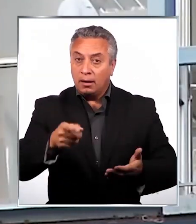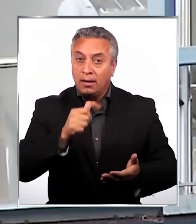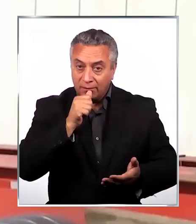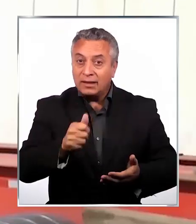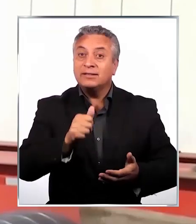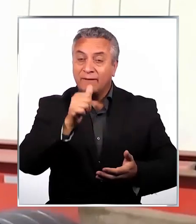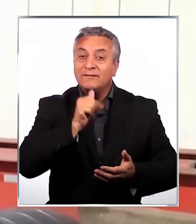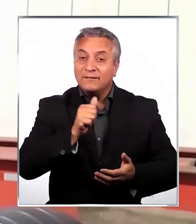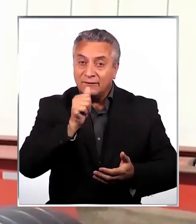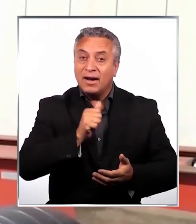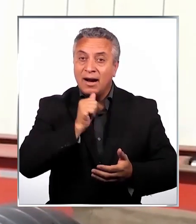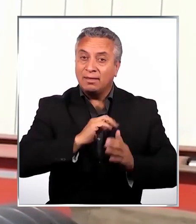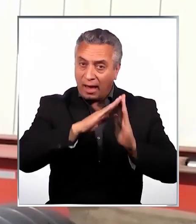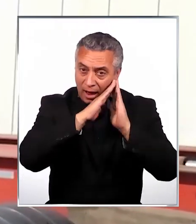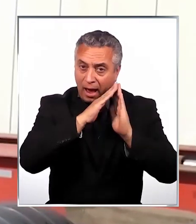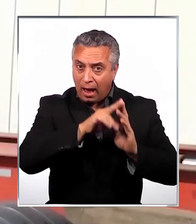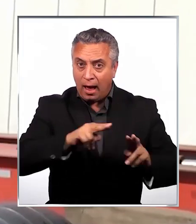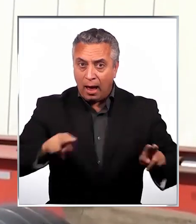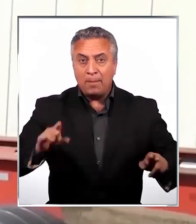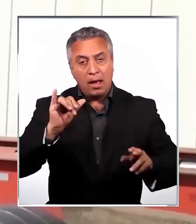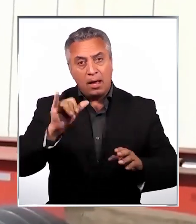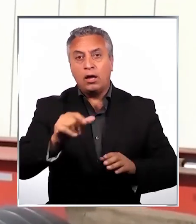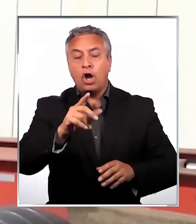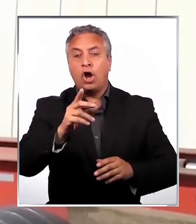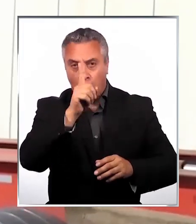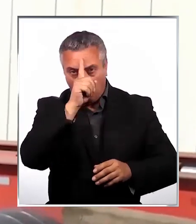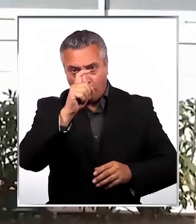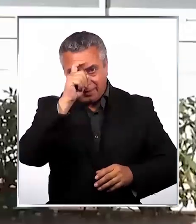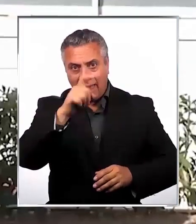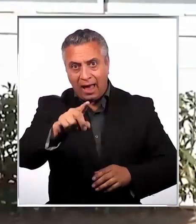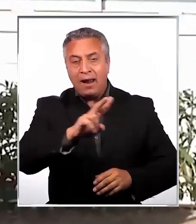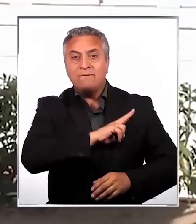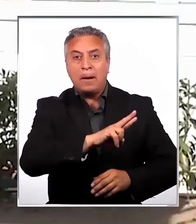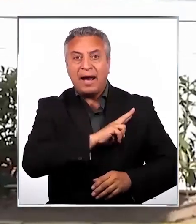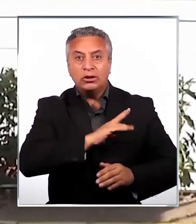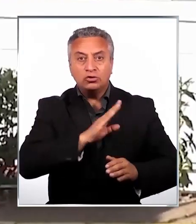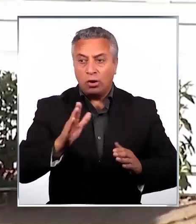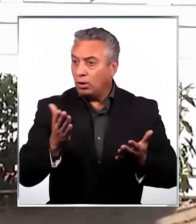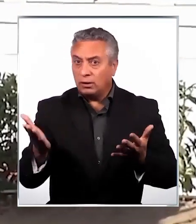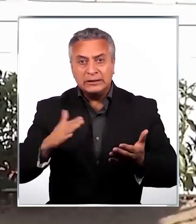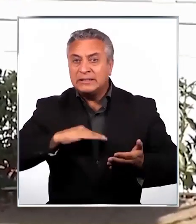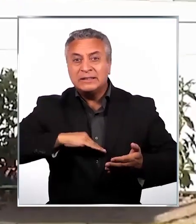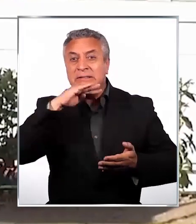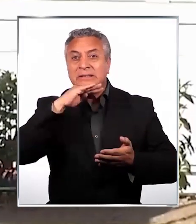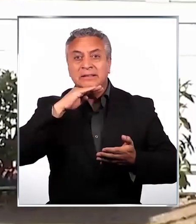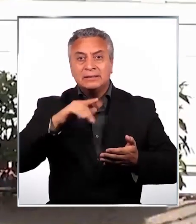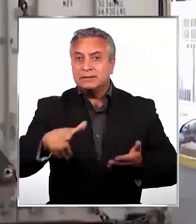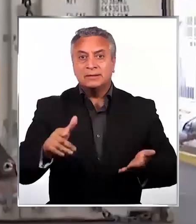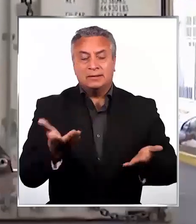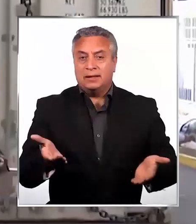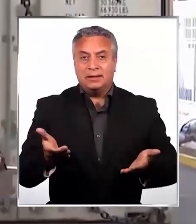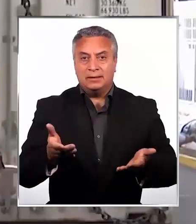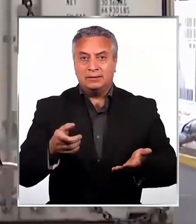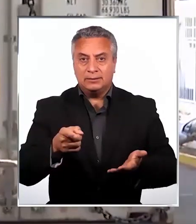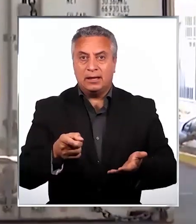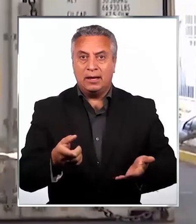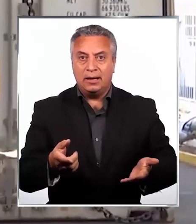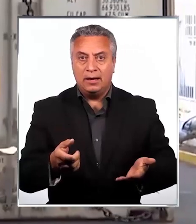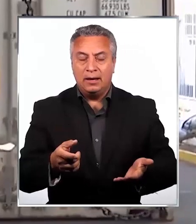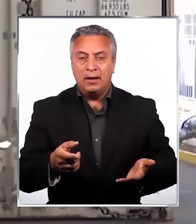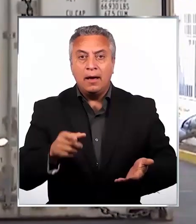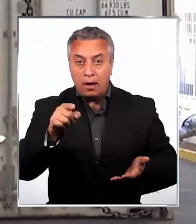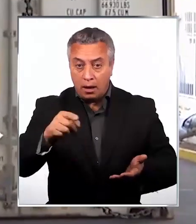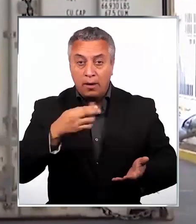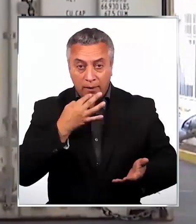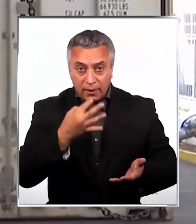la escasez de camas críticas y el colapso de la morgue del Hospital de Valparaíso. El presidente Piñera respondió que el rebrote es